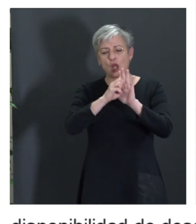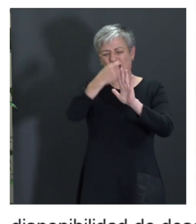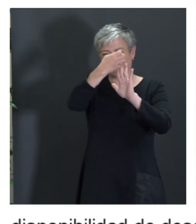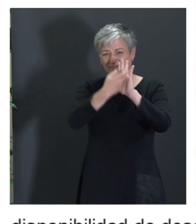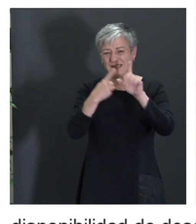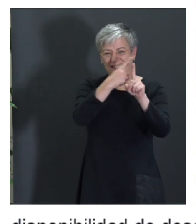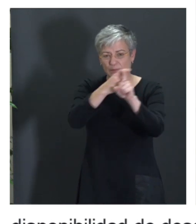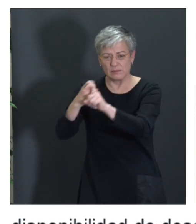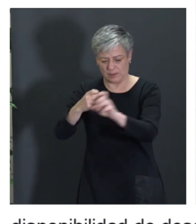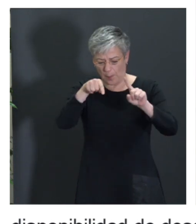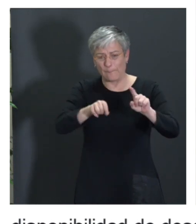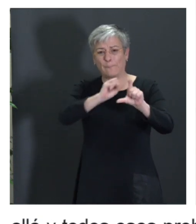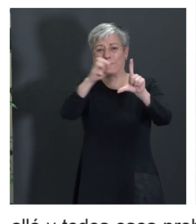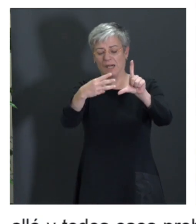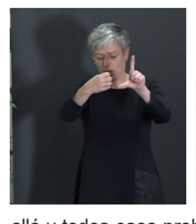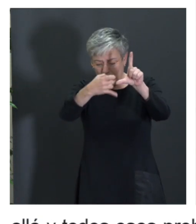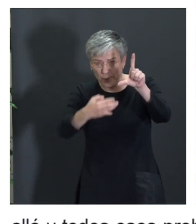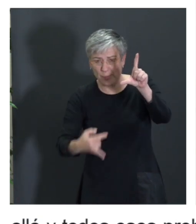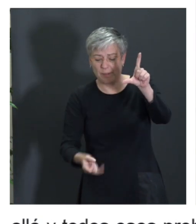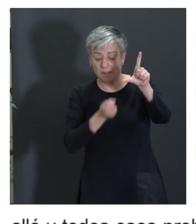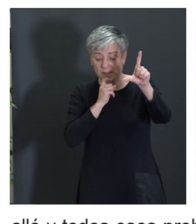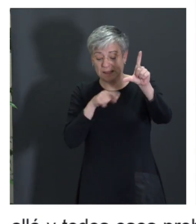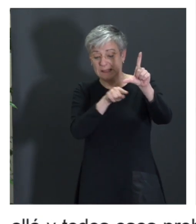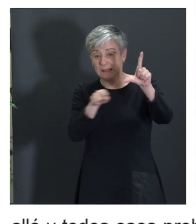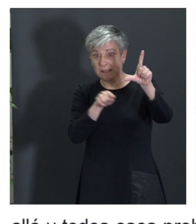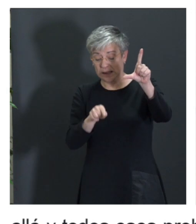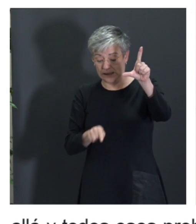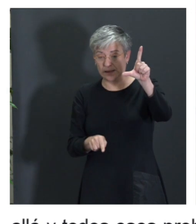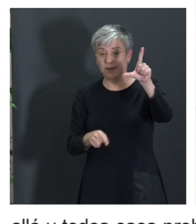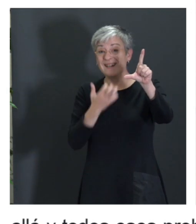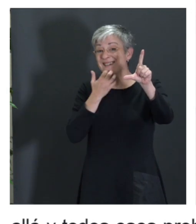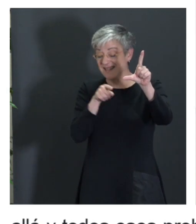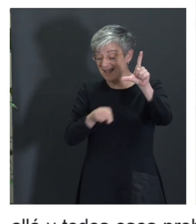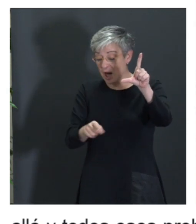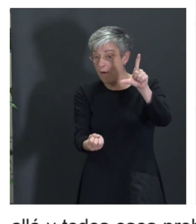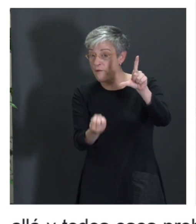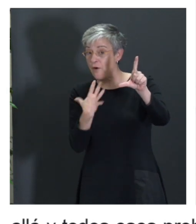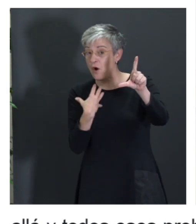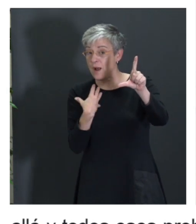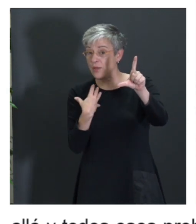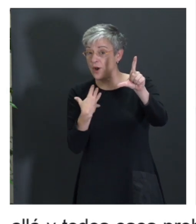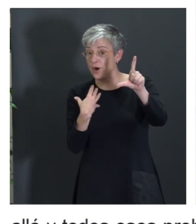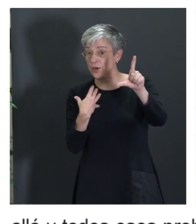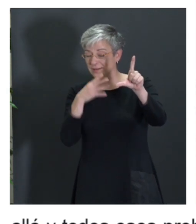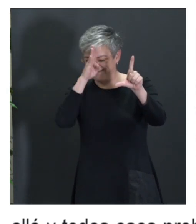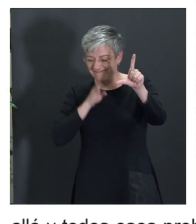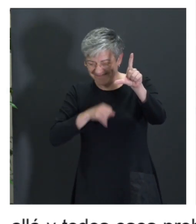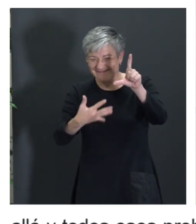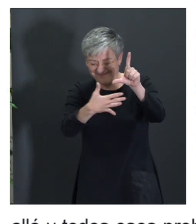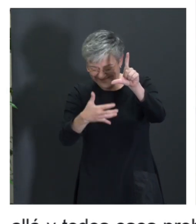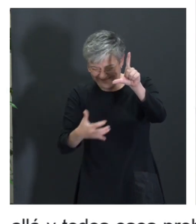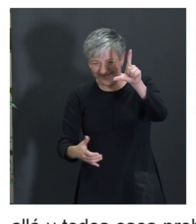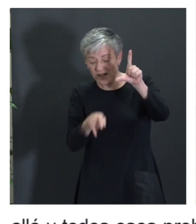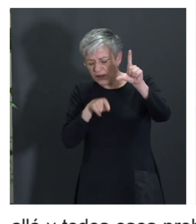página, y si esos componentes de las páginas no tienen la información, no son capaces de